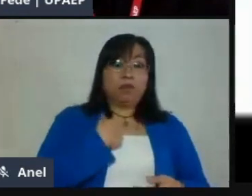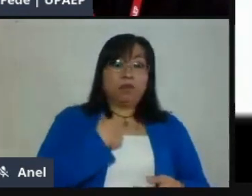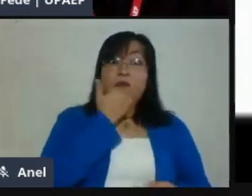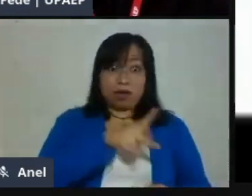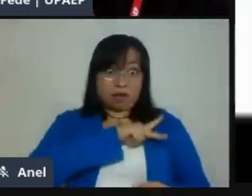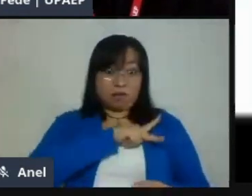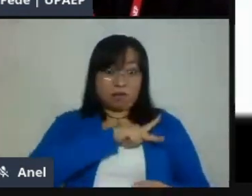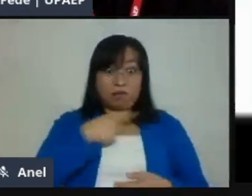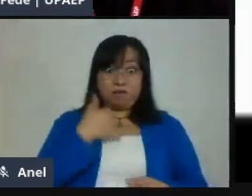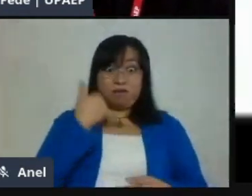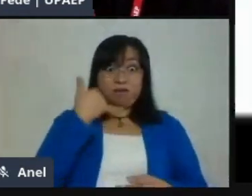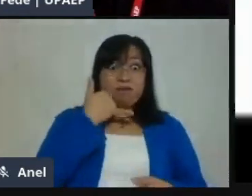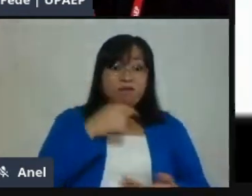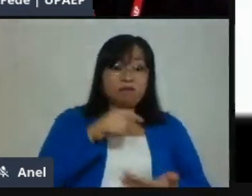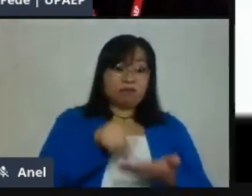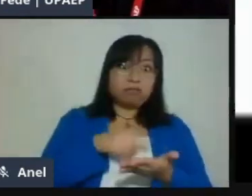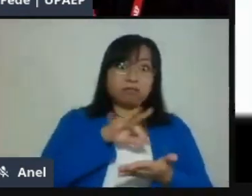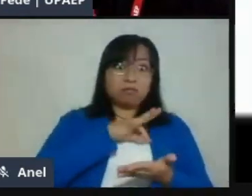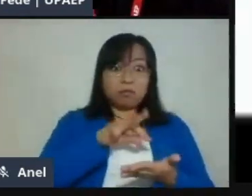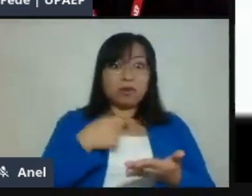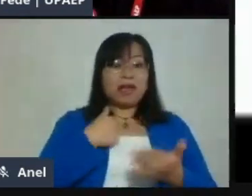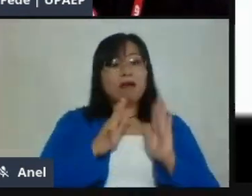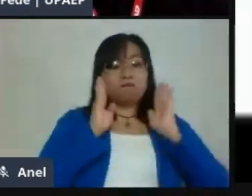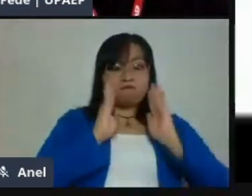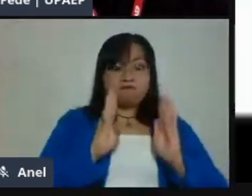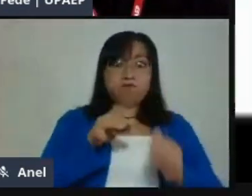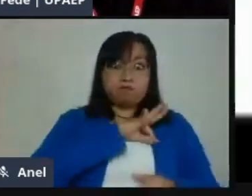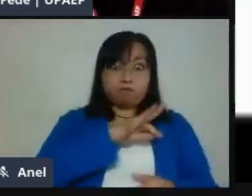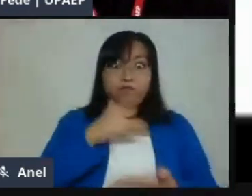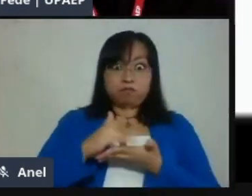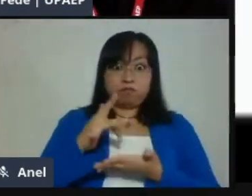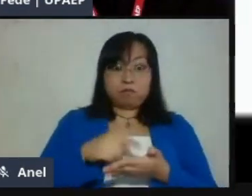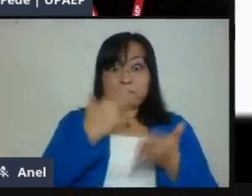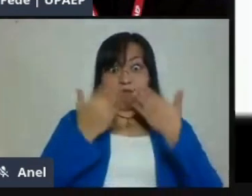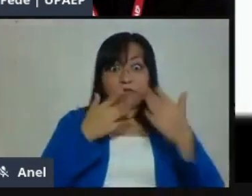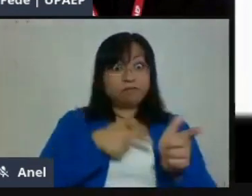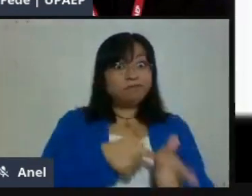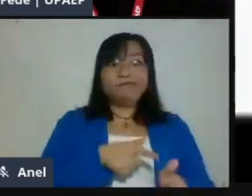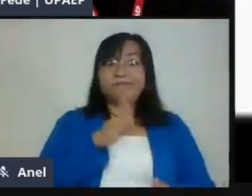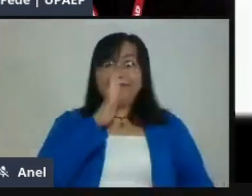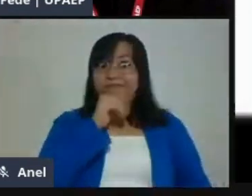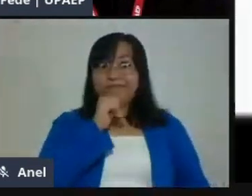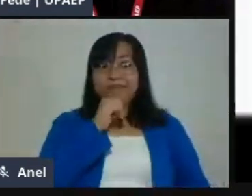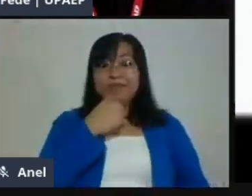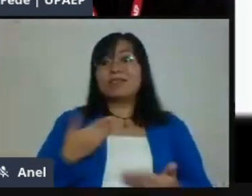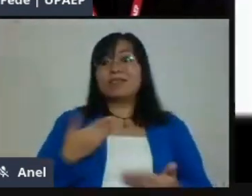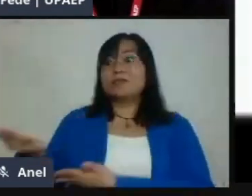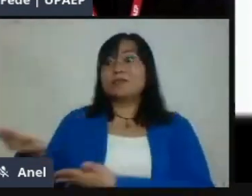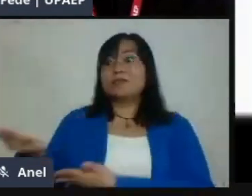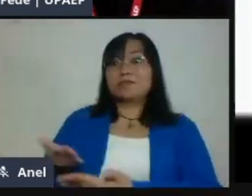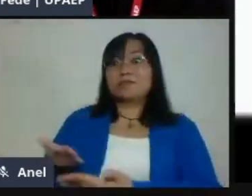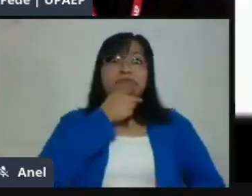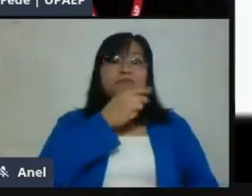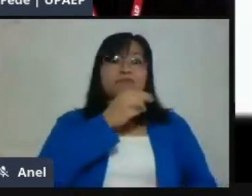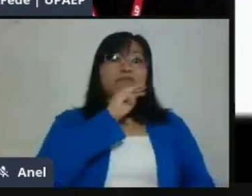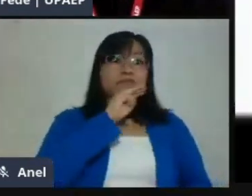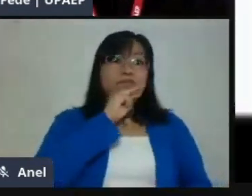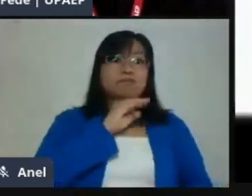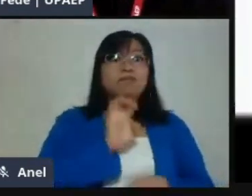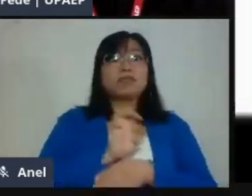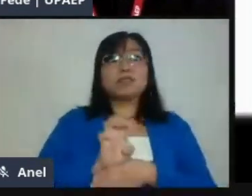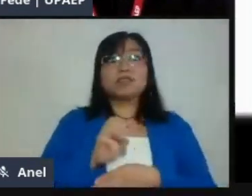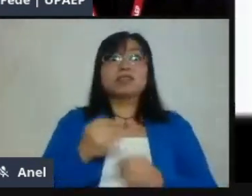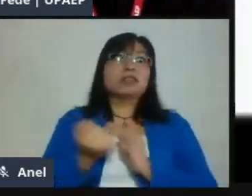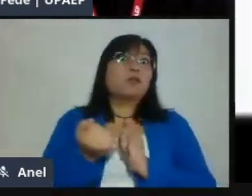hermanos, lo tienen que compartir con los papás, ¿no? Muchos papás están haciendo trabajo de oficina desde casa, entonces,